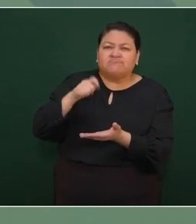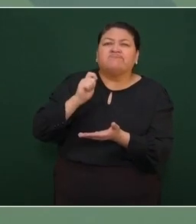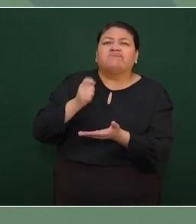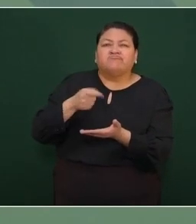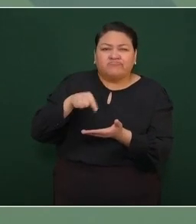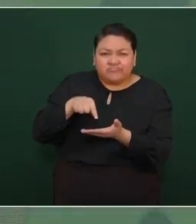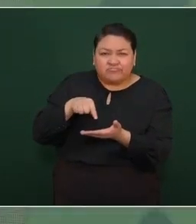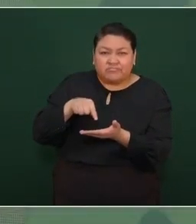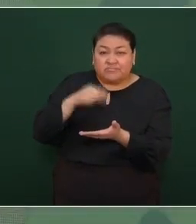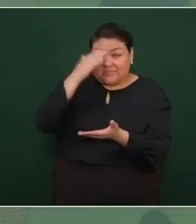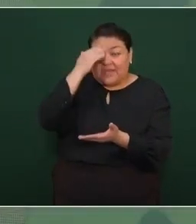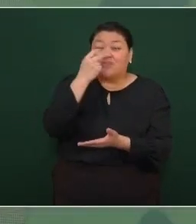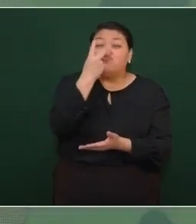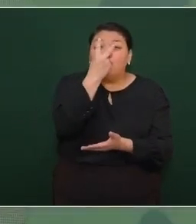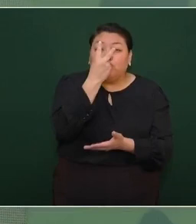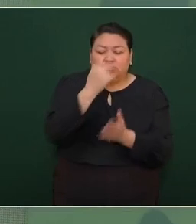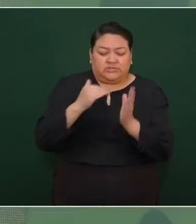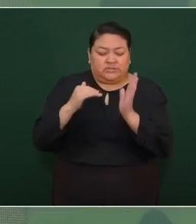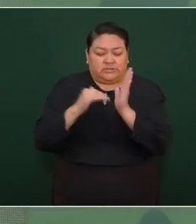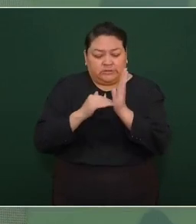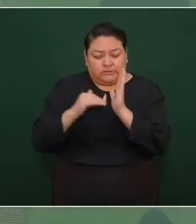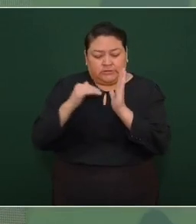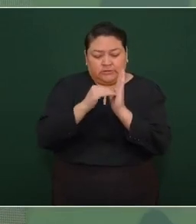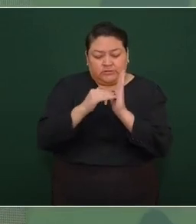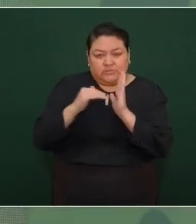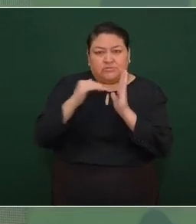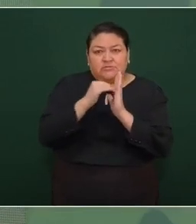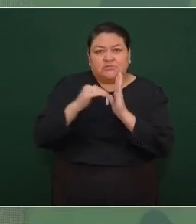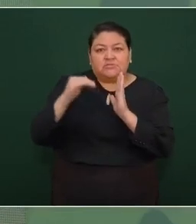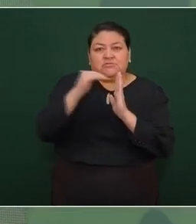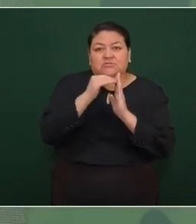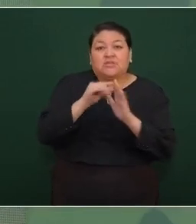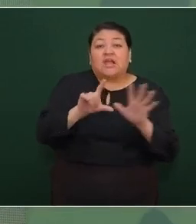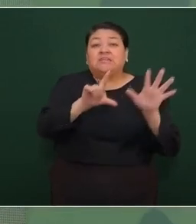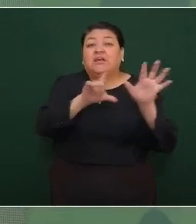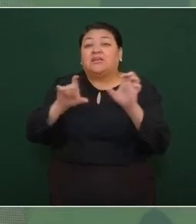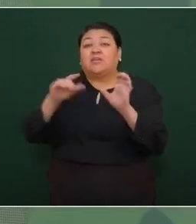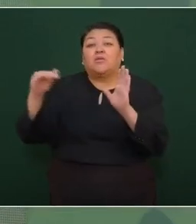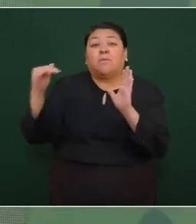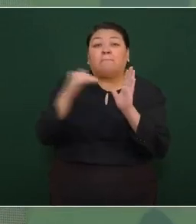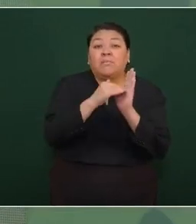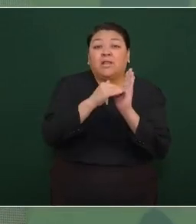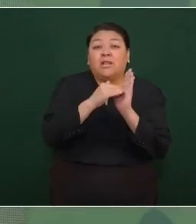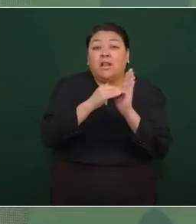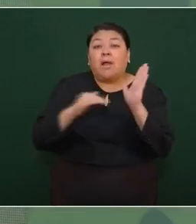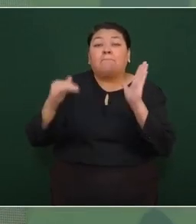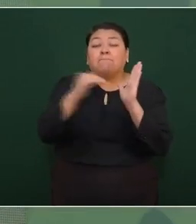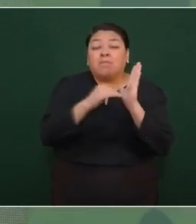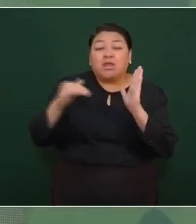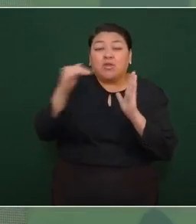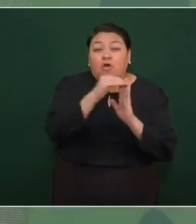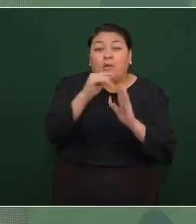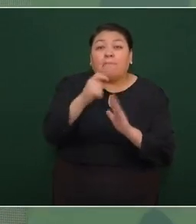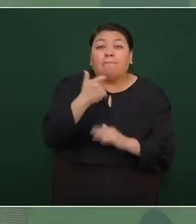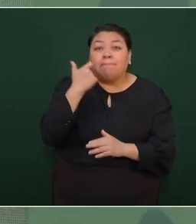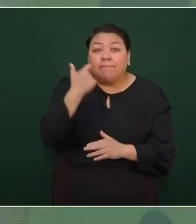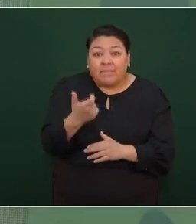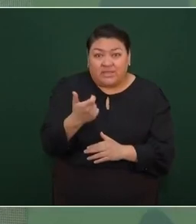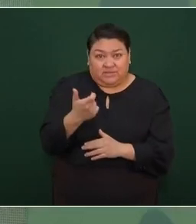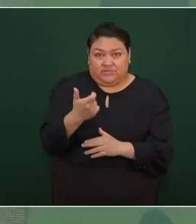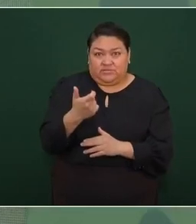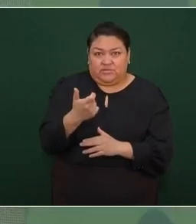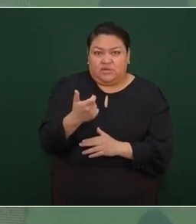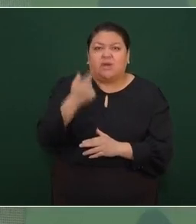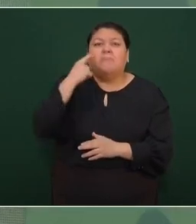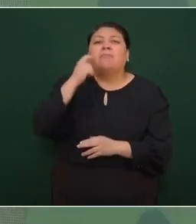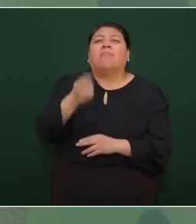dos billones setecientos mil millones de pesos para